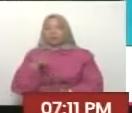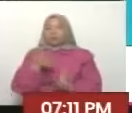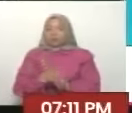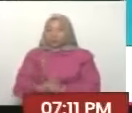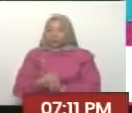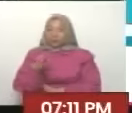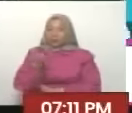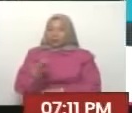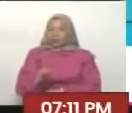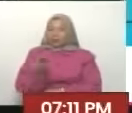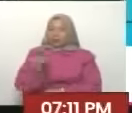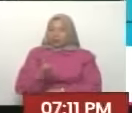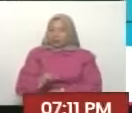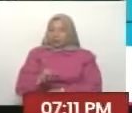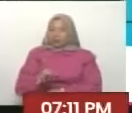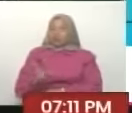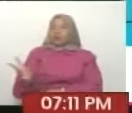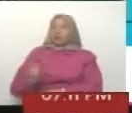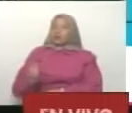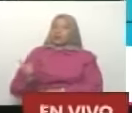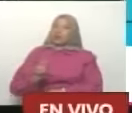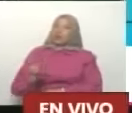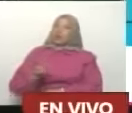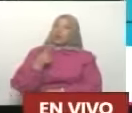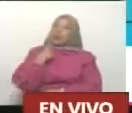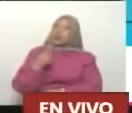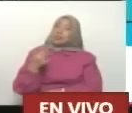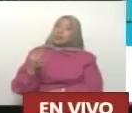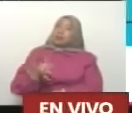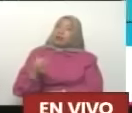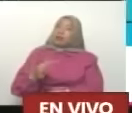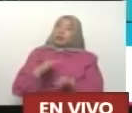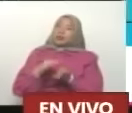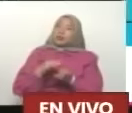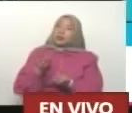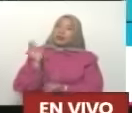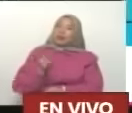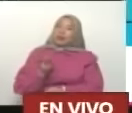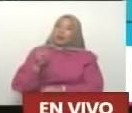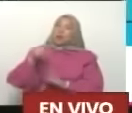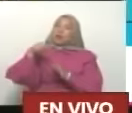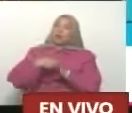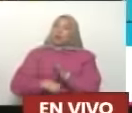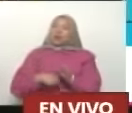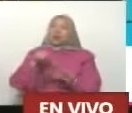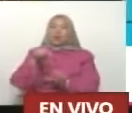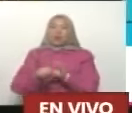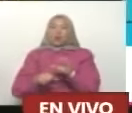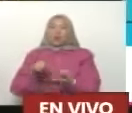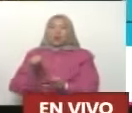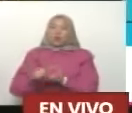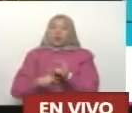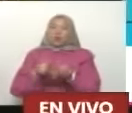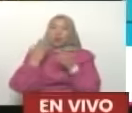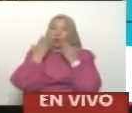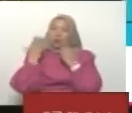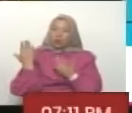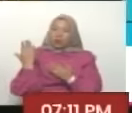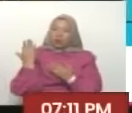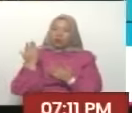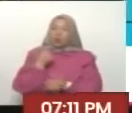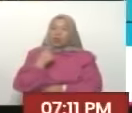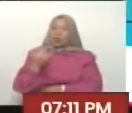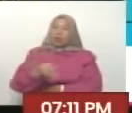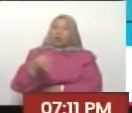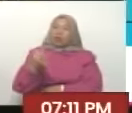la verdad de Venezuela es una verdad profunda en los siglos de los siglos es la